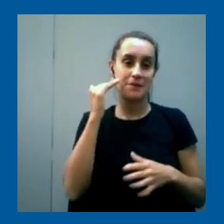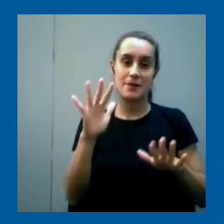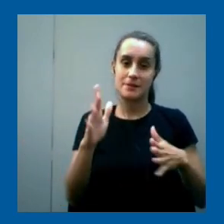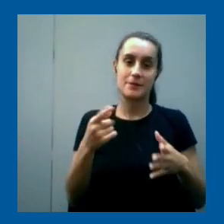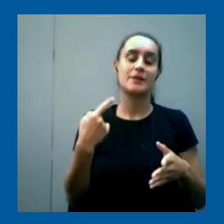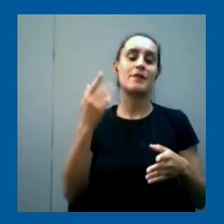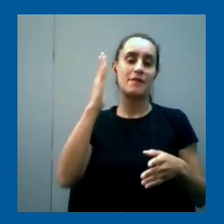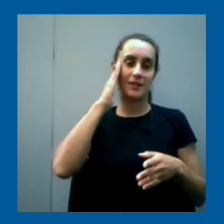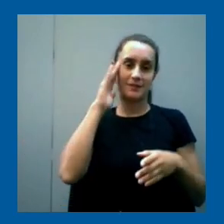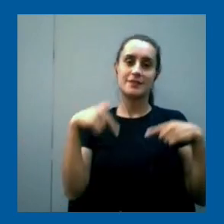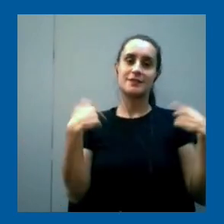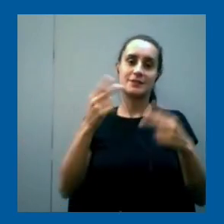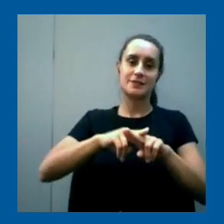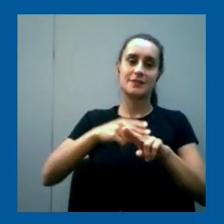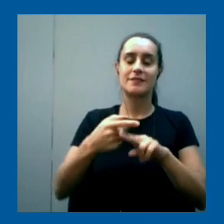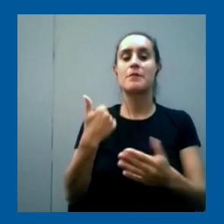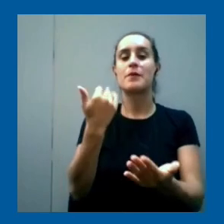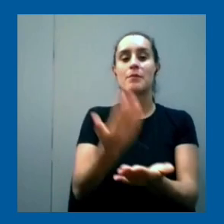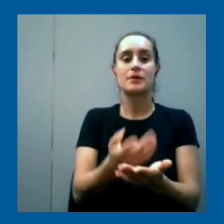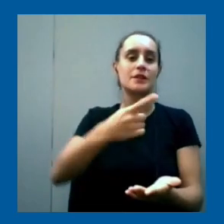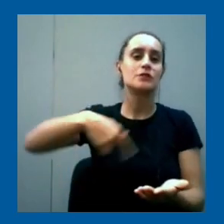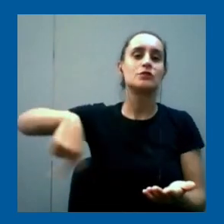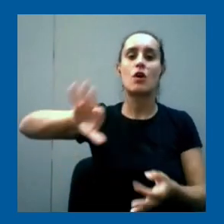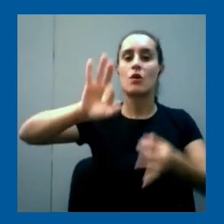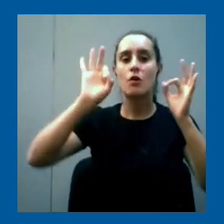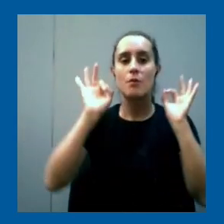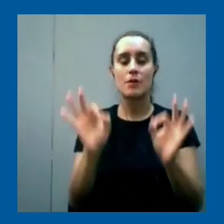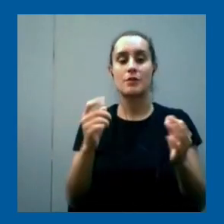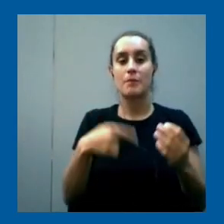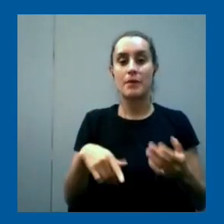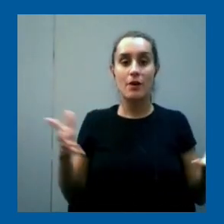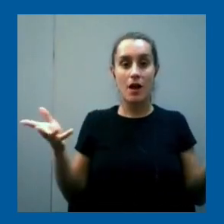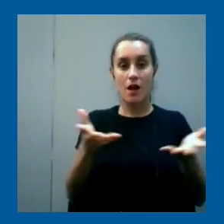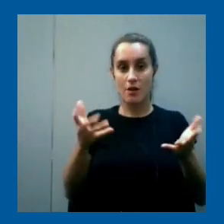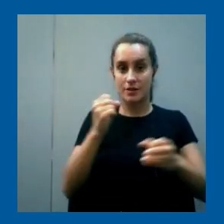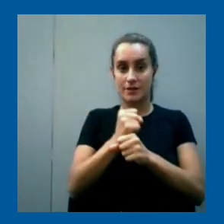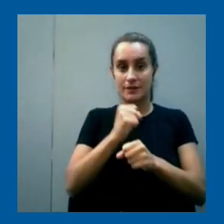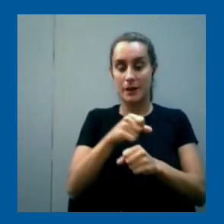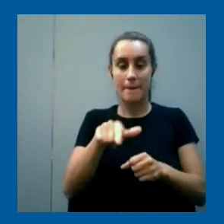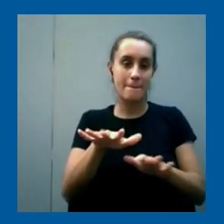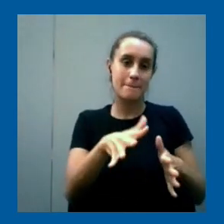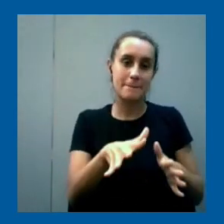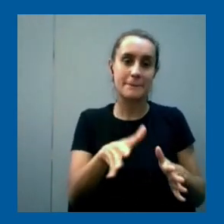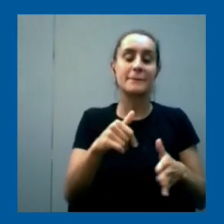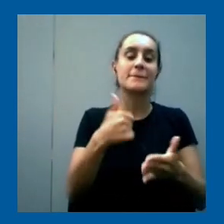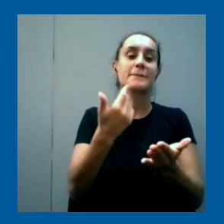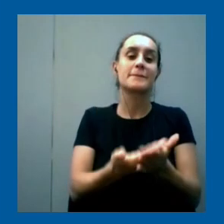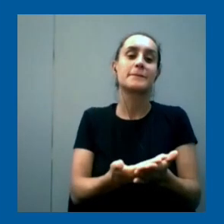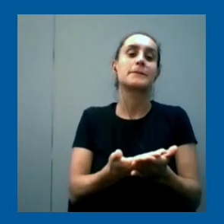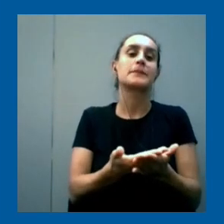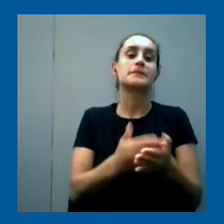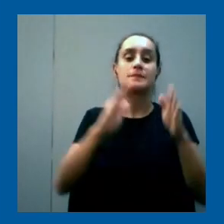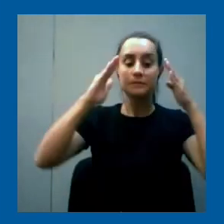y les propondremos toda la propuesta pero lo que estamos trabajando es eso es una propuesta centrada en el